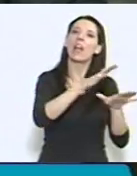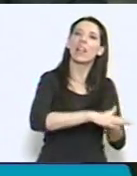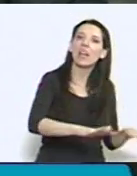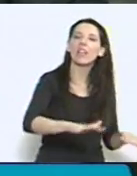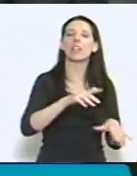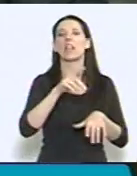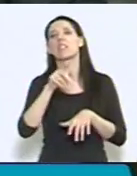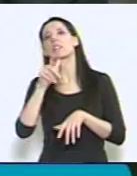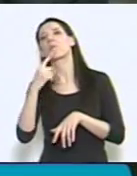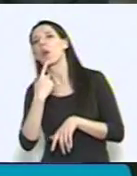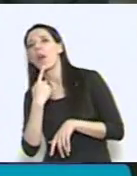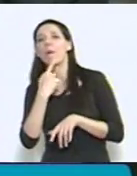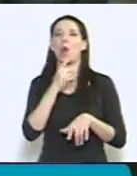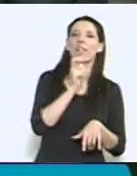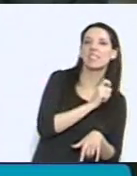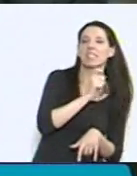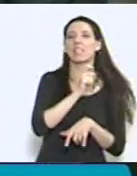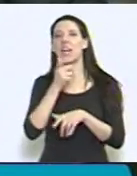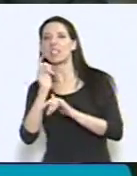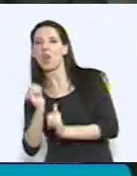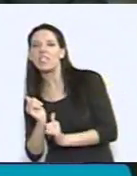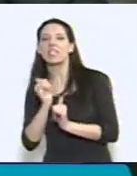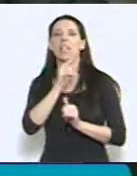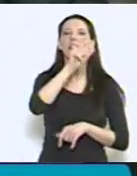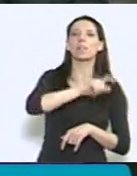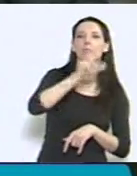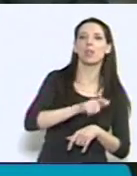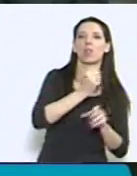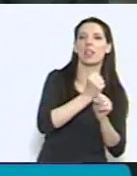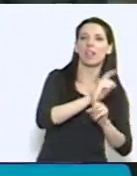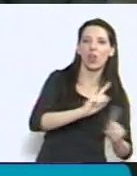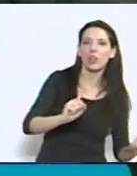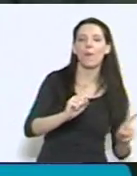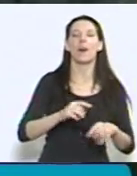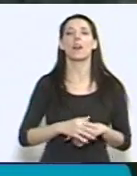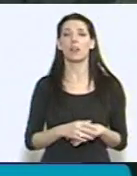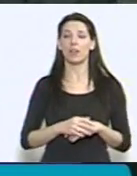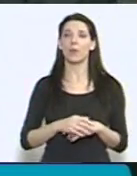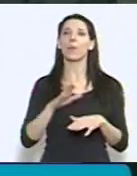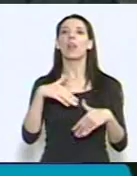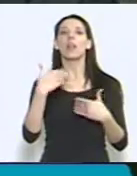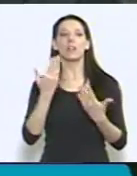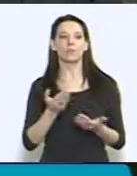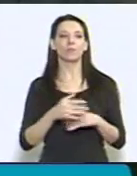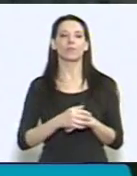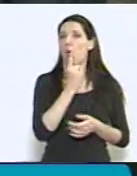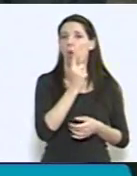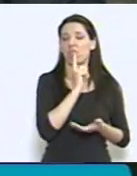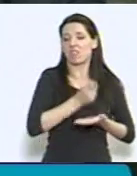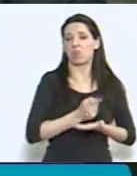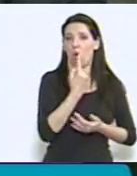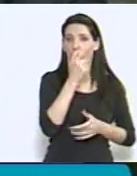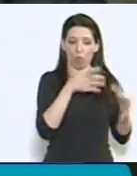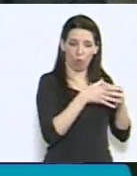niñas, adolescentes de grupos familiares, de desocupados o trabajadores informales. Dicho DNU, dictado